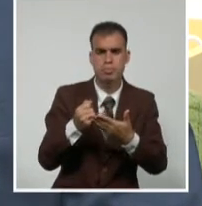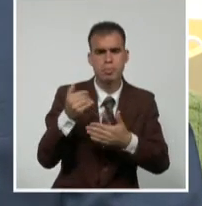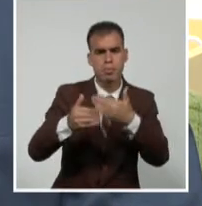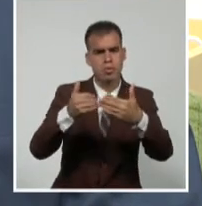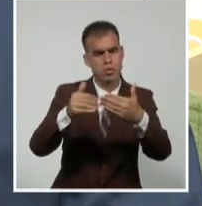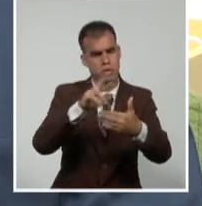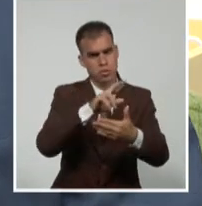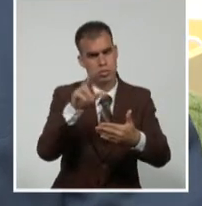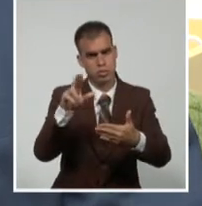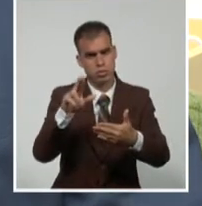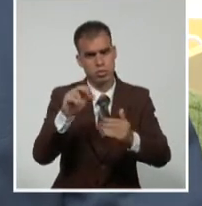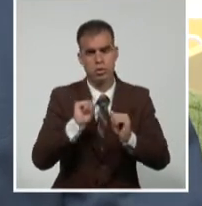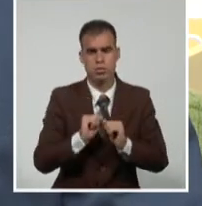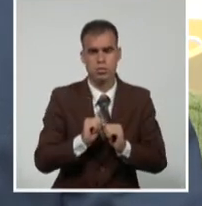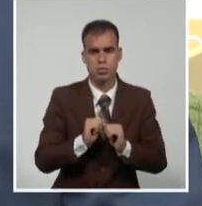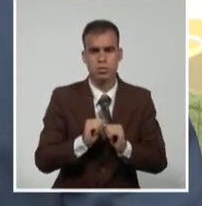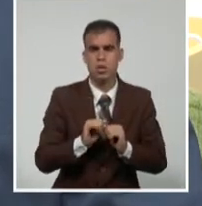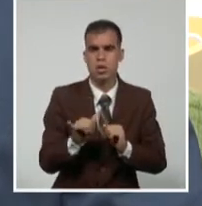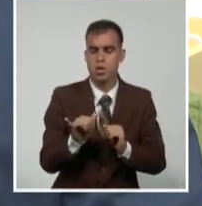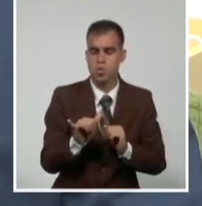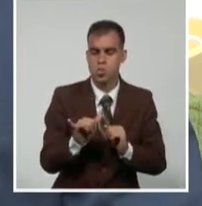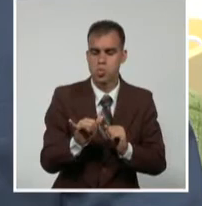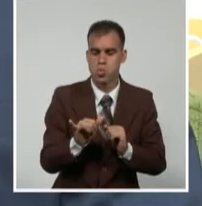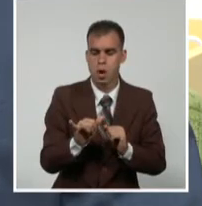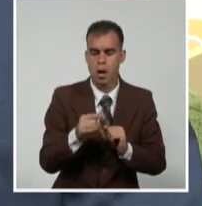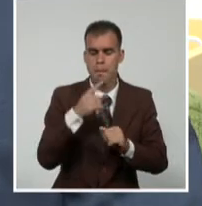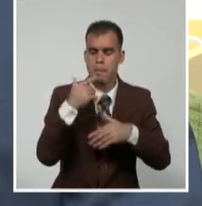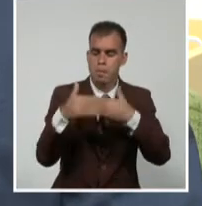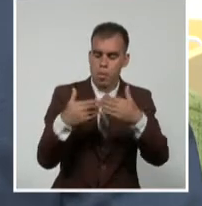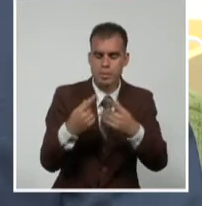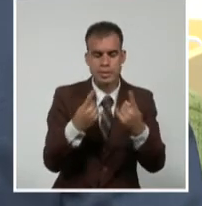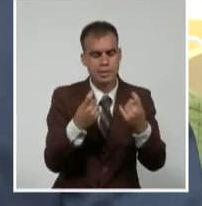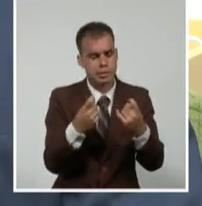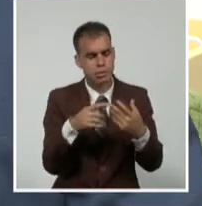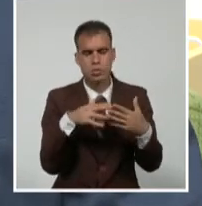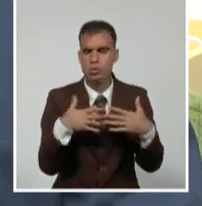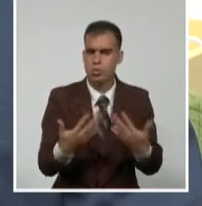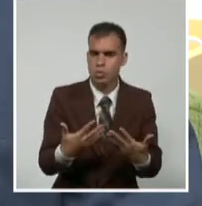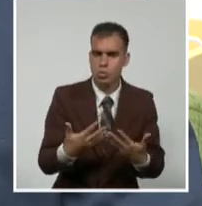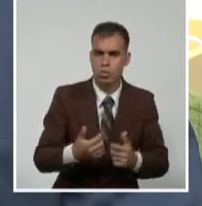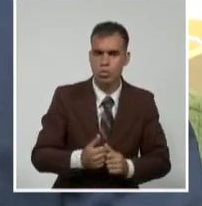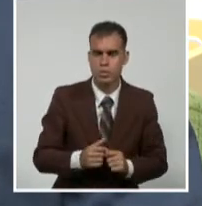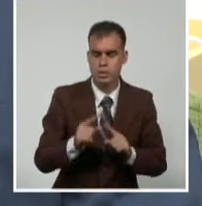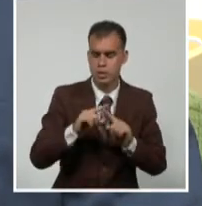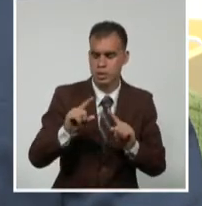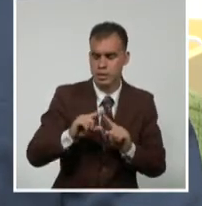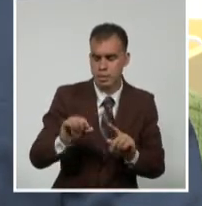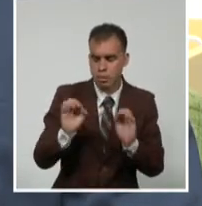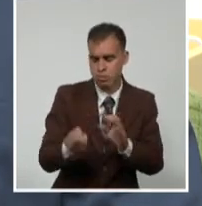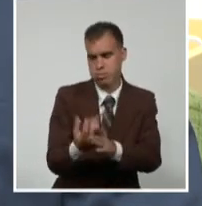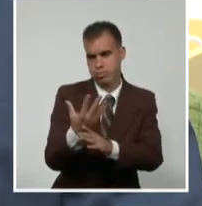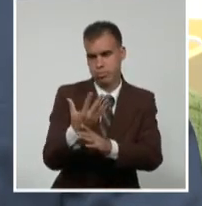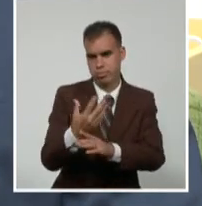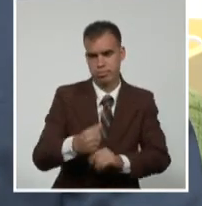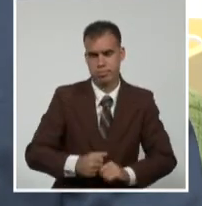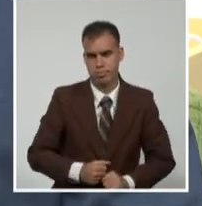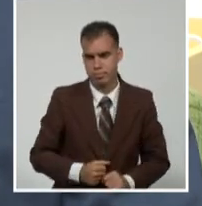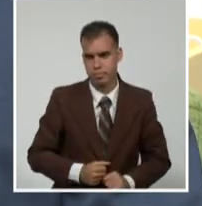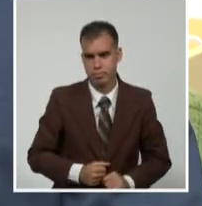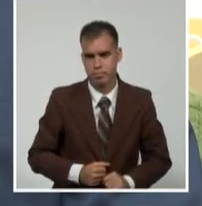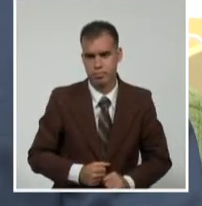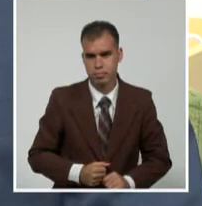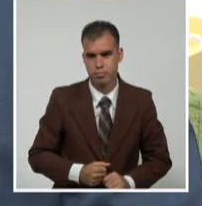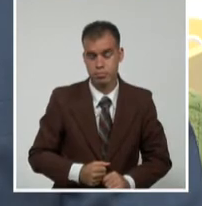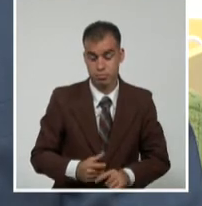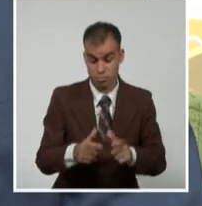un gremio sus problemas, sus necesidades, los temas de la creación. Es una organización que nace